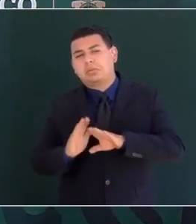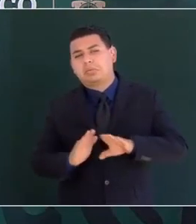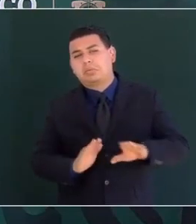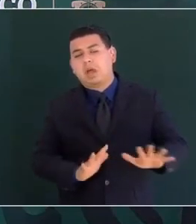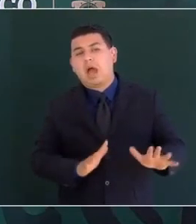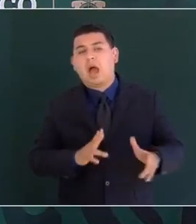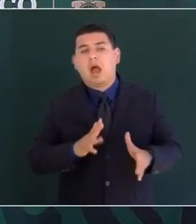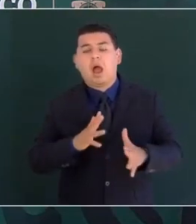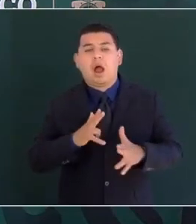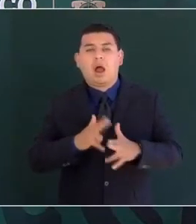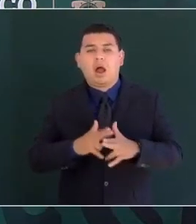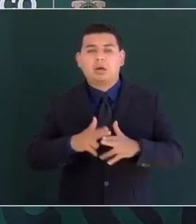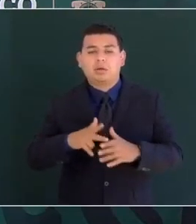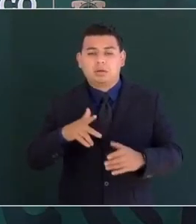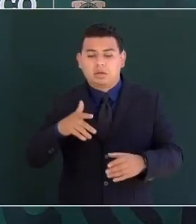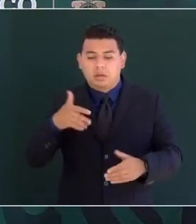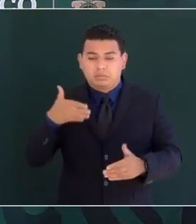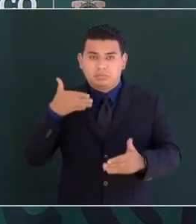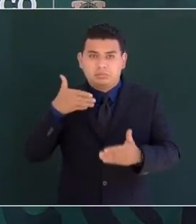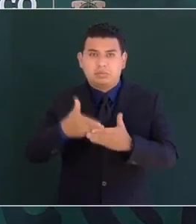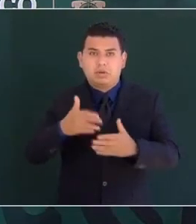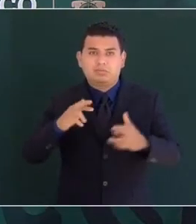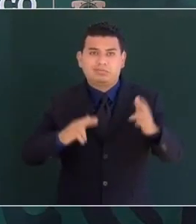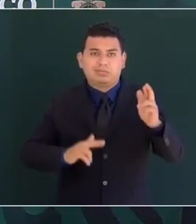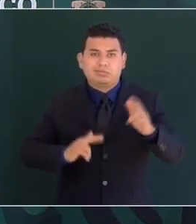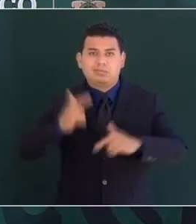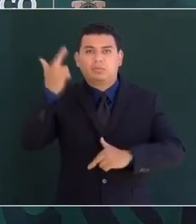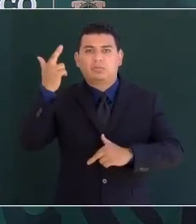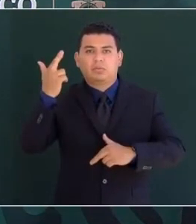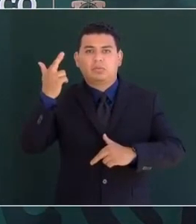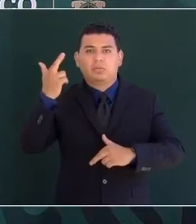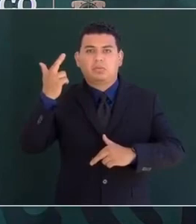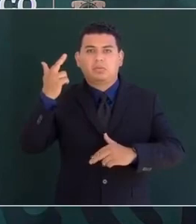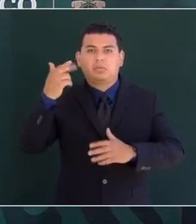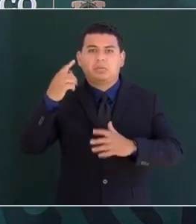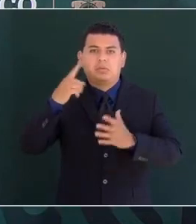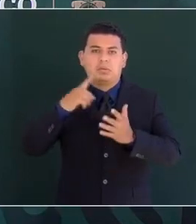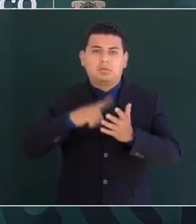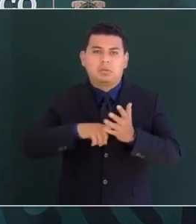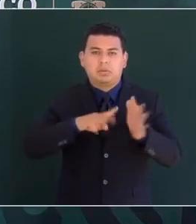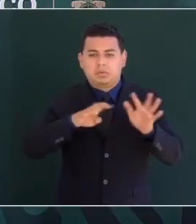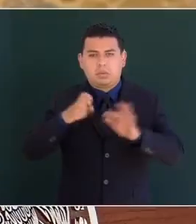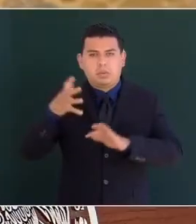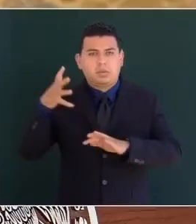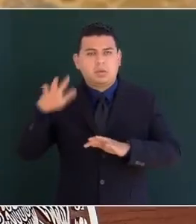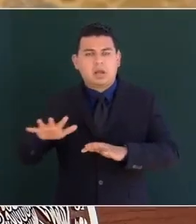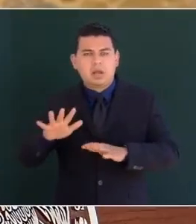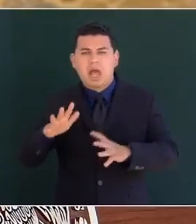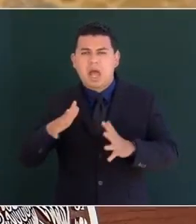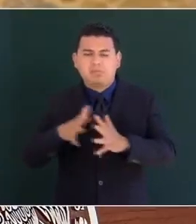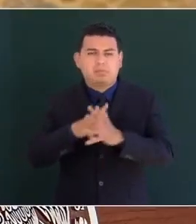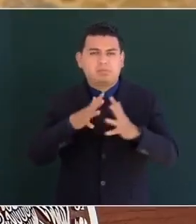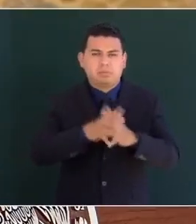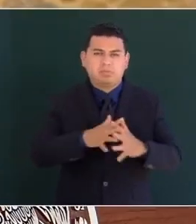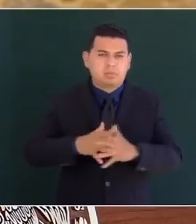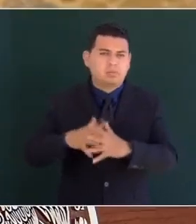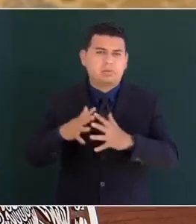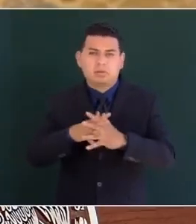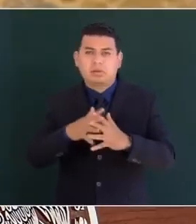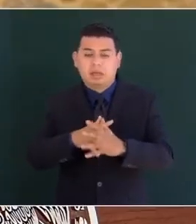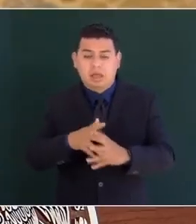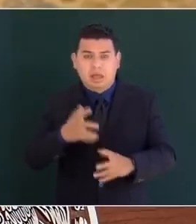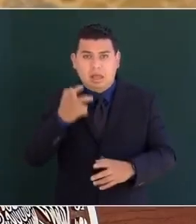la revolución mexicana iniciada en 1910 fue a partir de